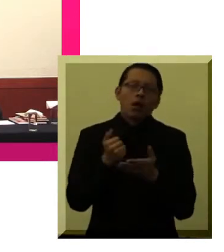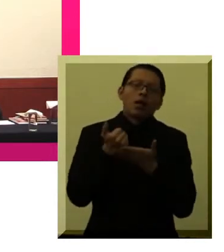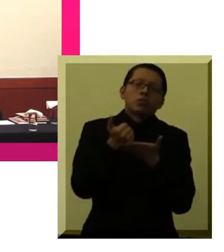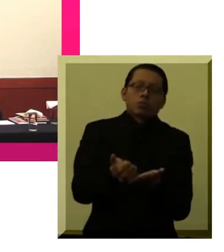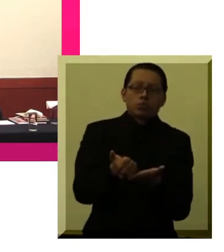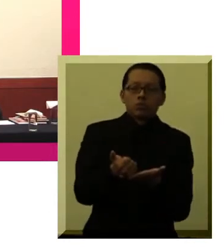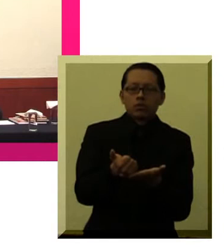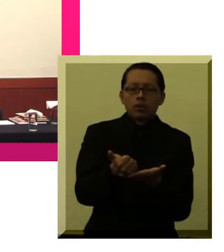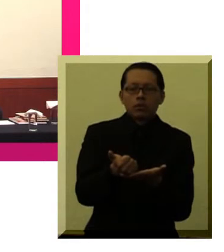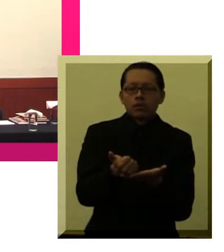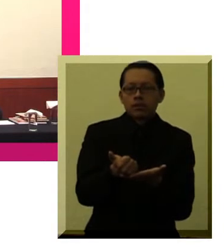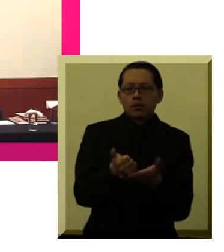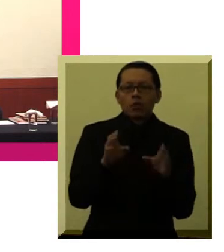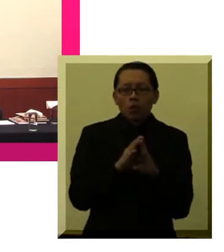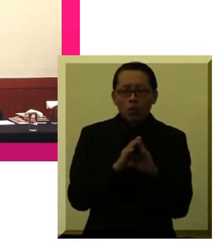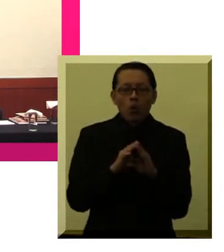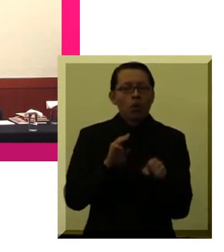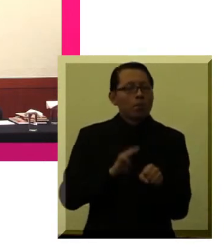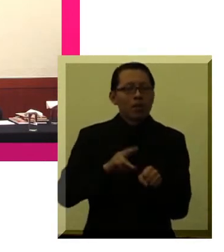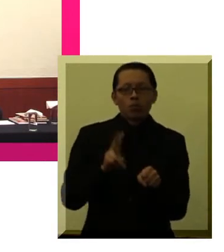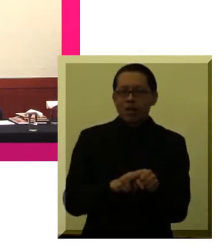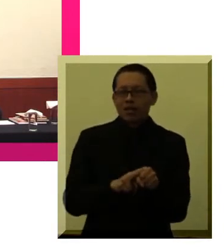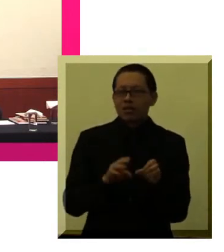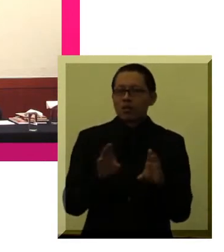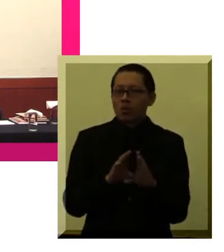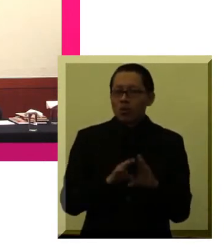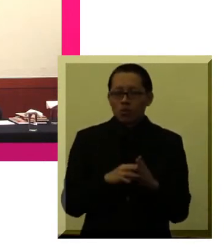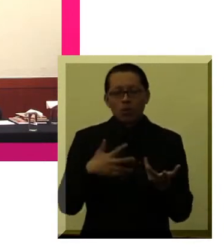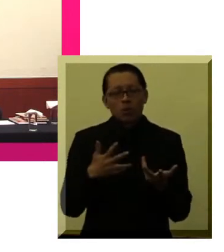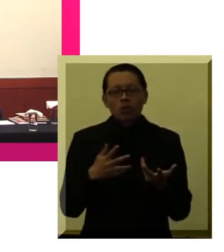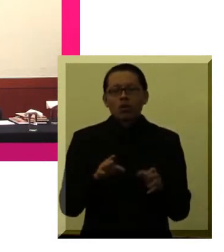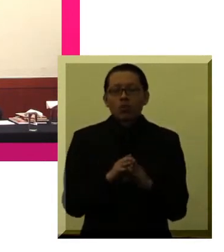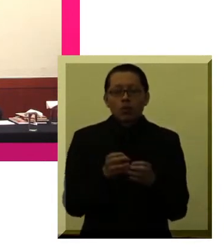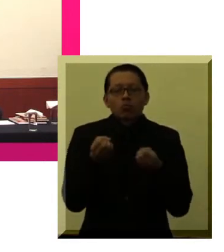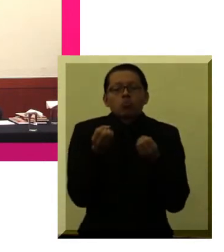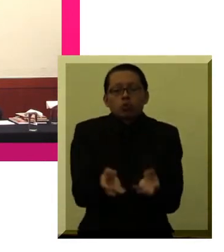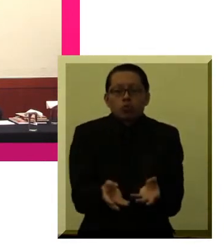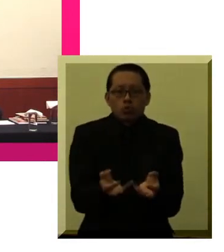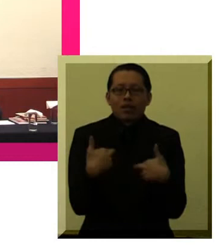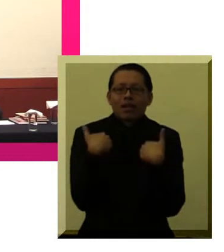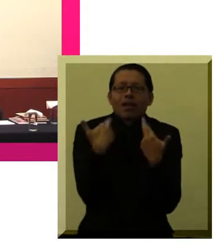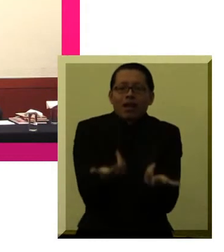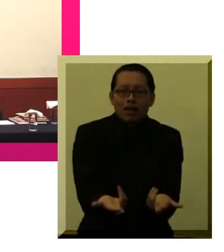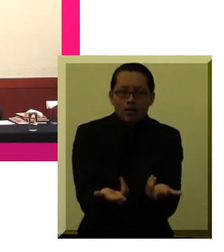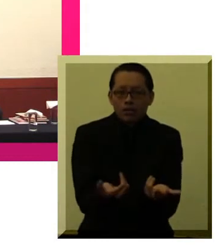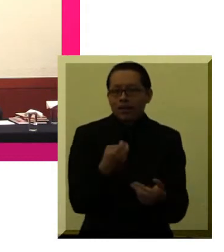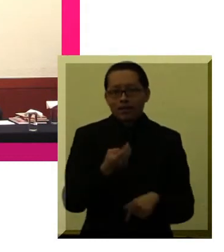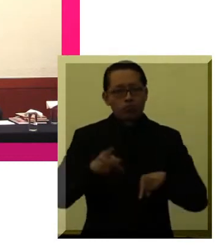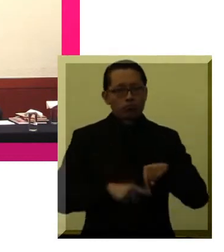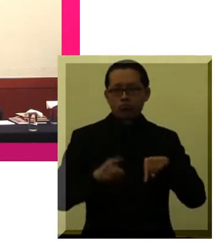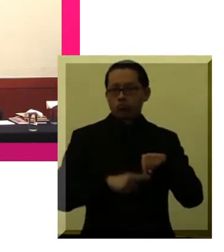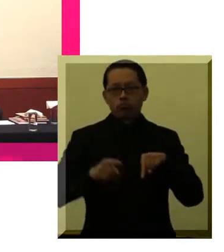de minusvalía, de caridad, de dádiva, que es la que es necesario superar. Me parece